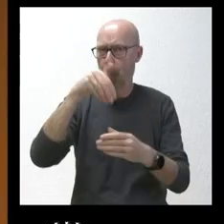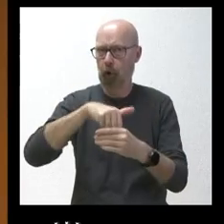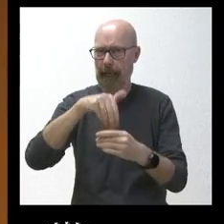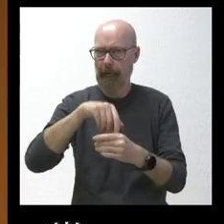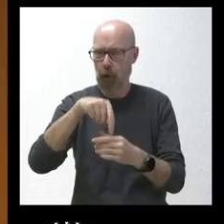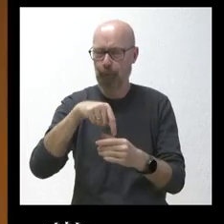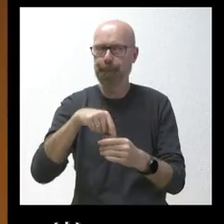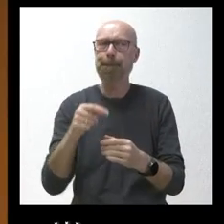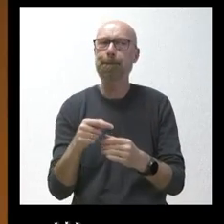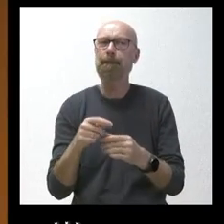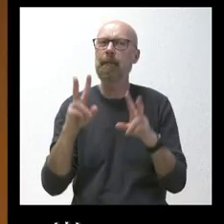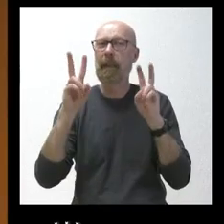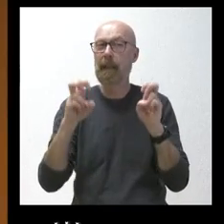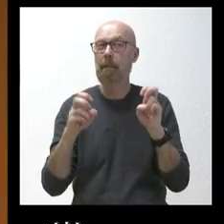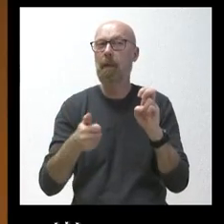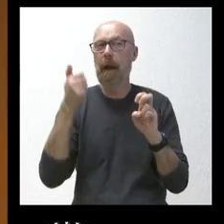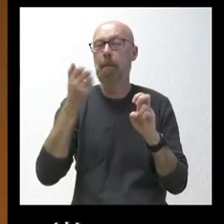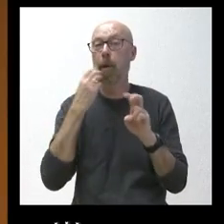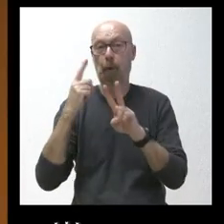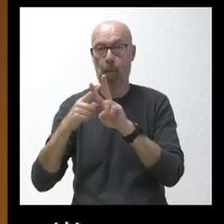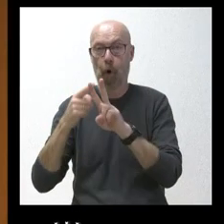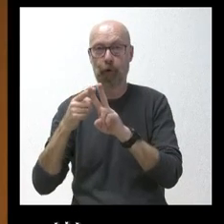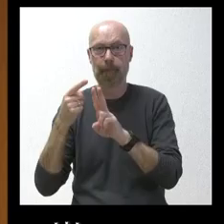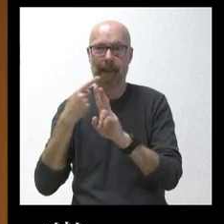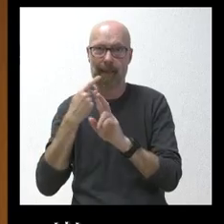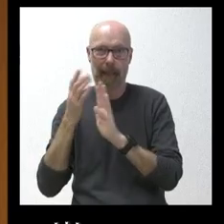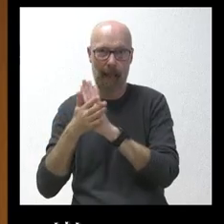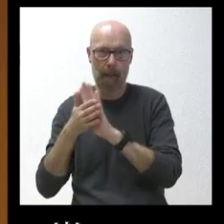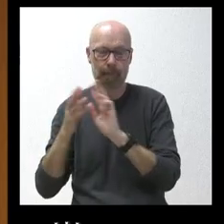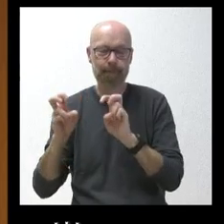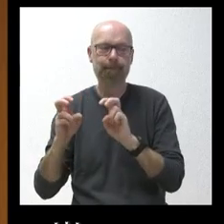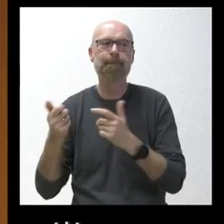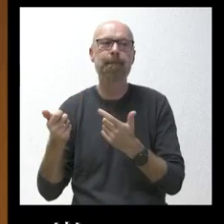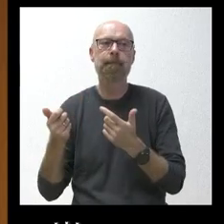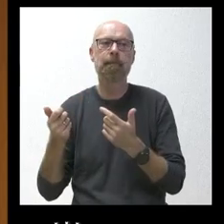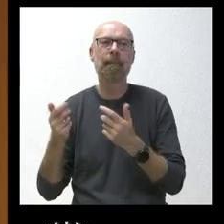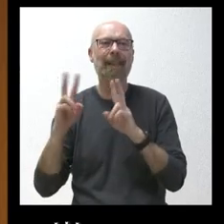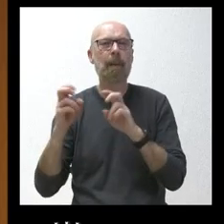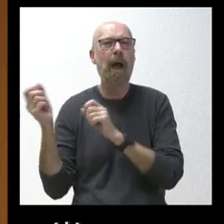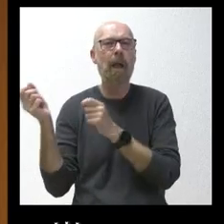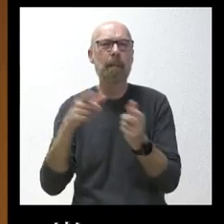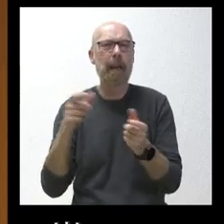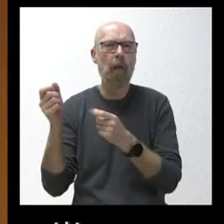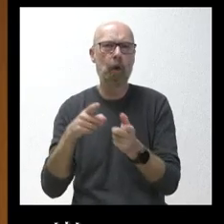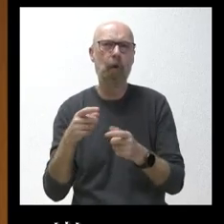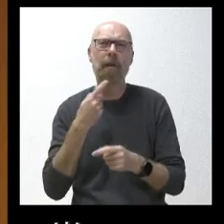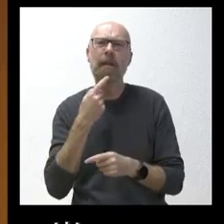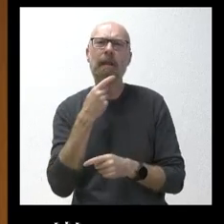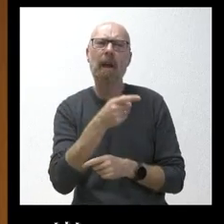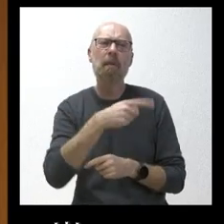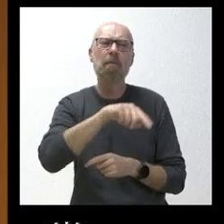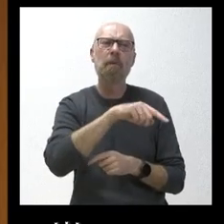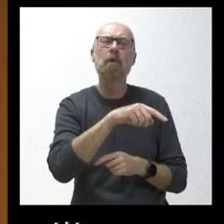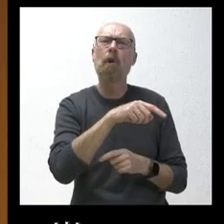las cuestiones en las que más incide Vox en concreto es en la parte de inmigración. Les acusa de colaborar con